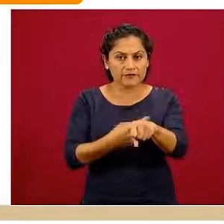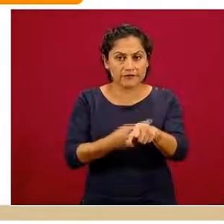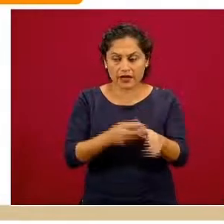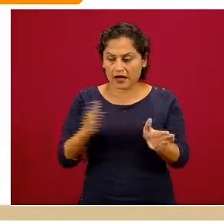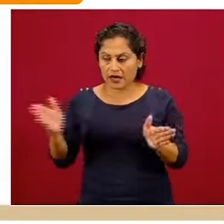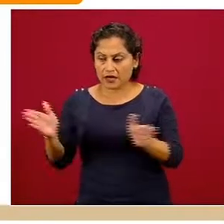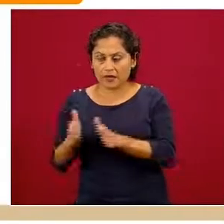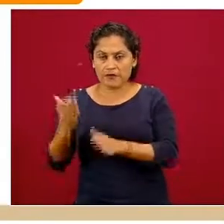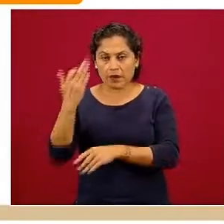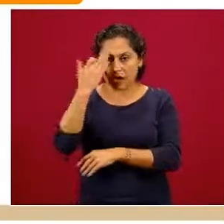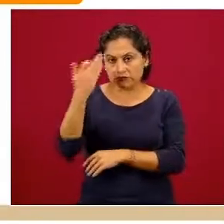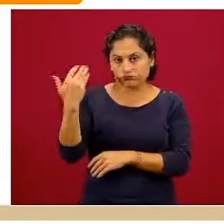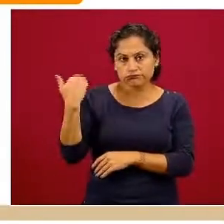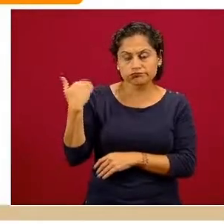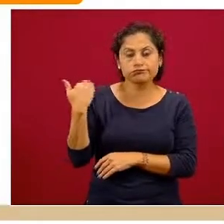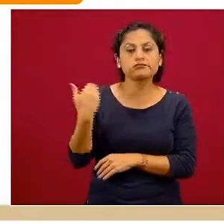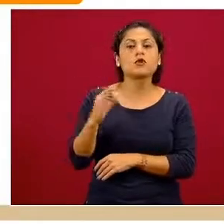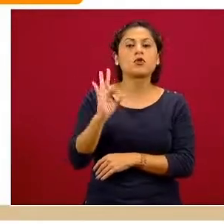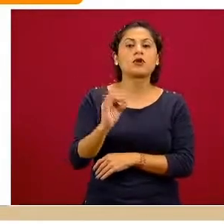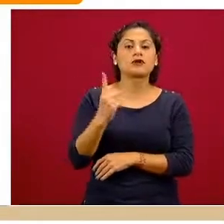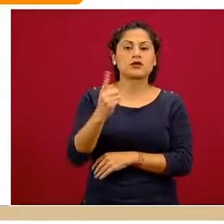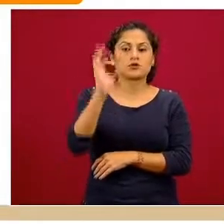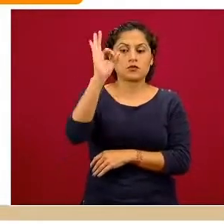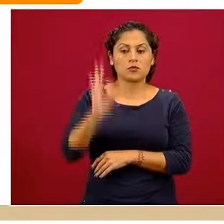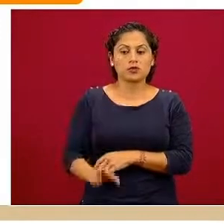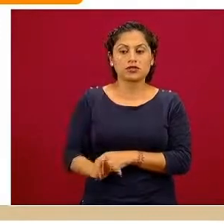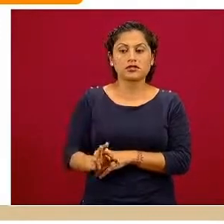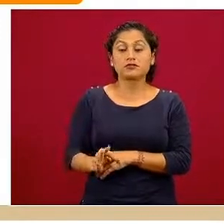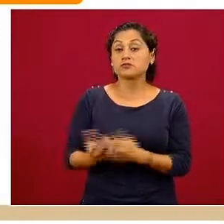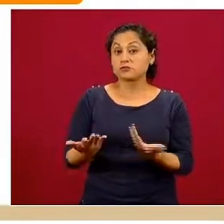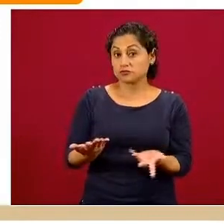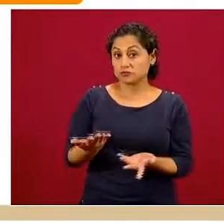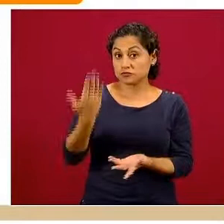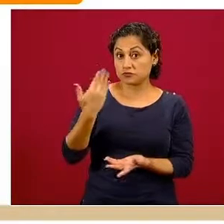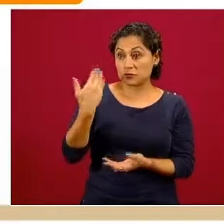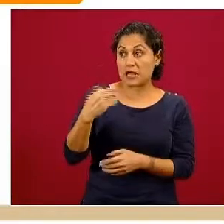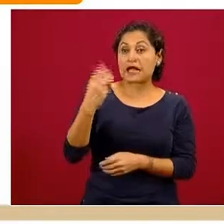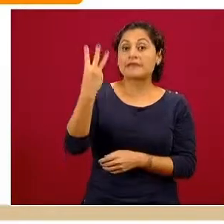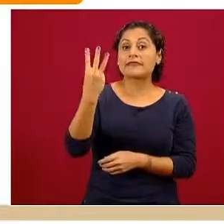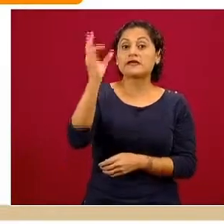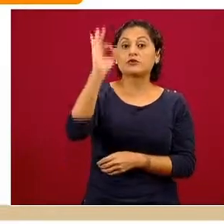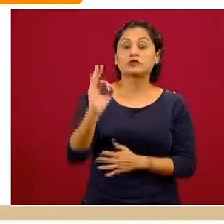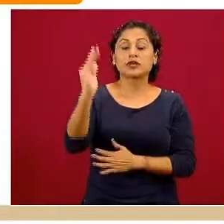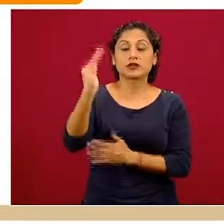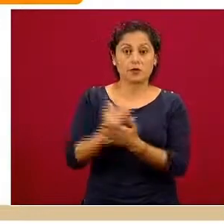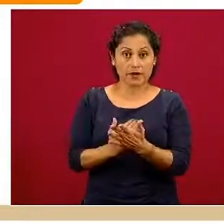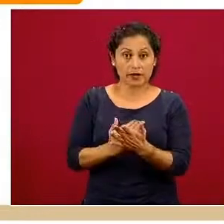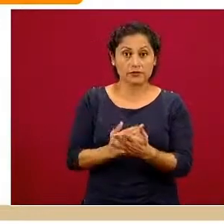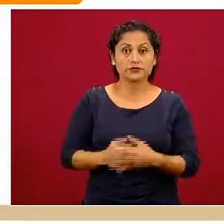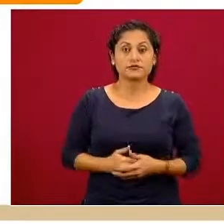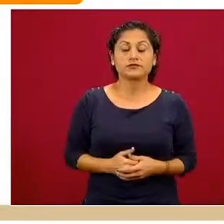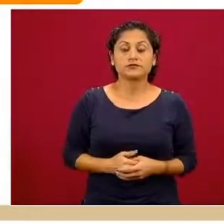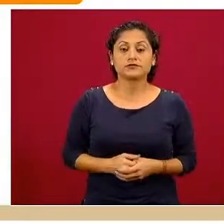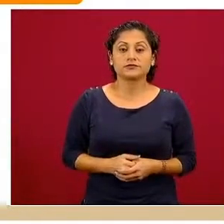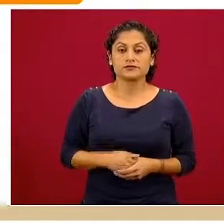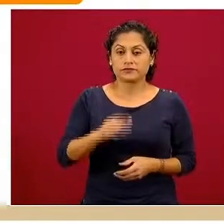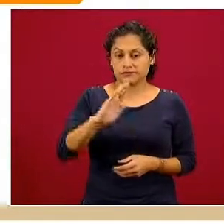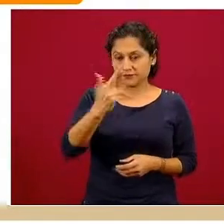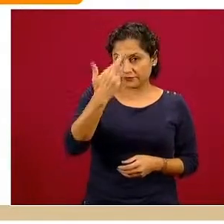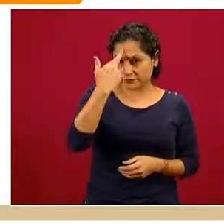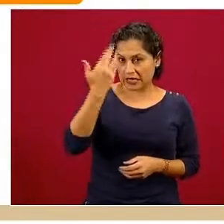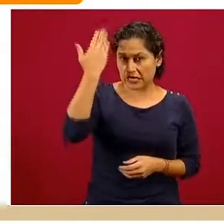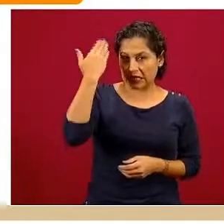41%. Estos son tres puntos porcentuales menos que lo que teníamos la semana pasada. Si recuerdan, cerramos en